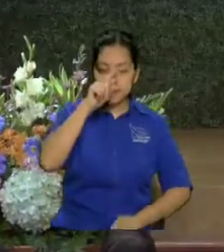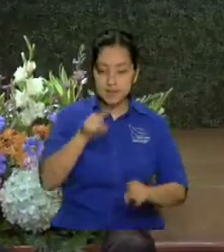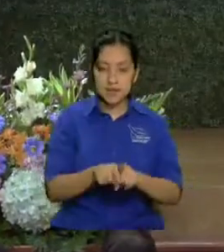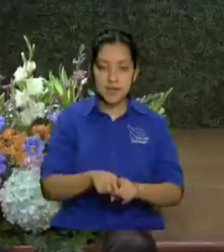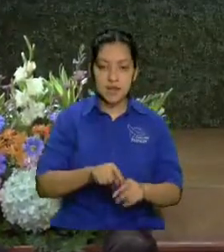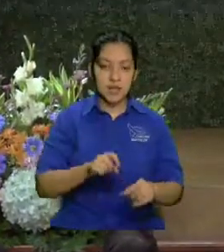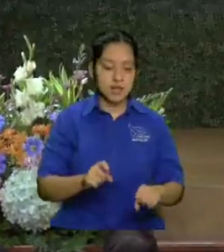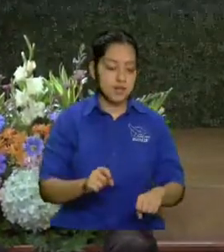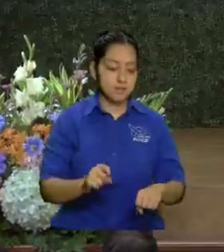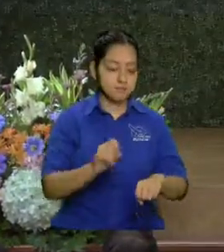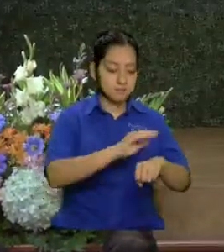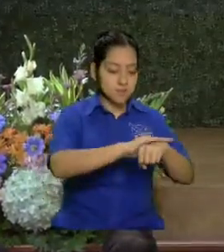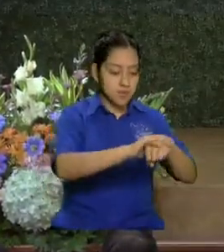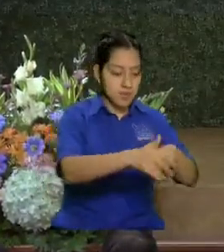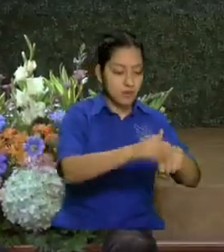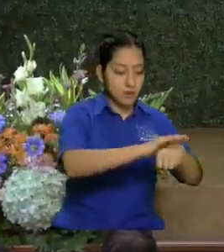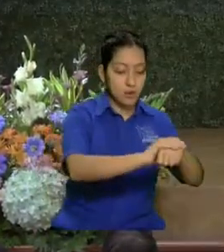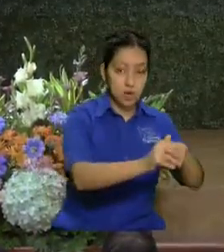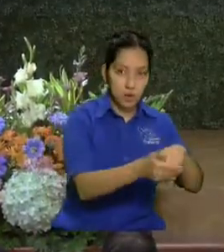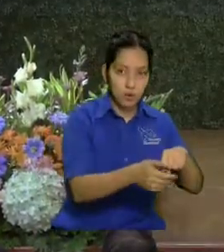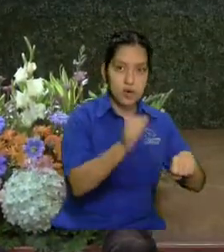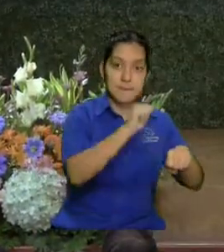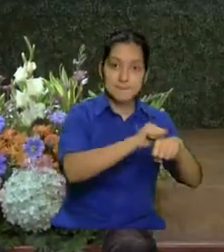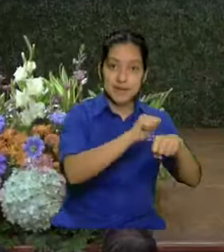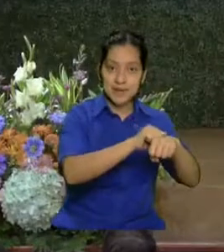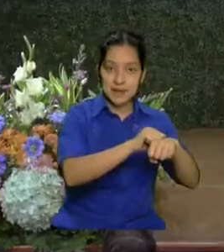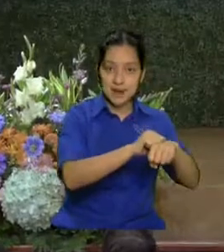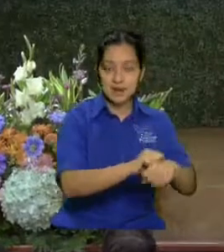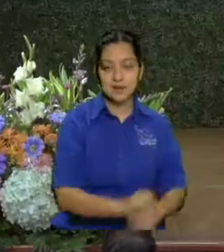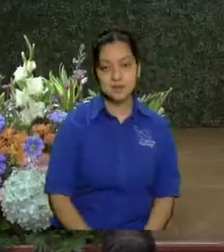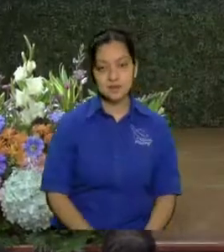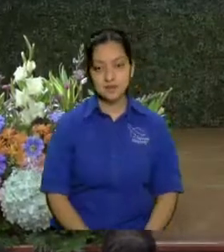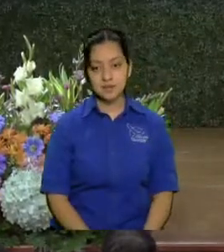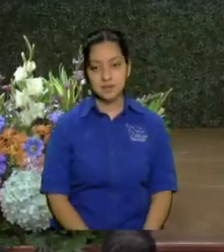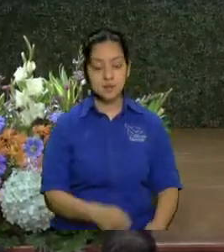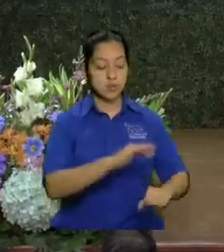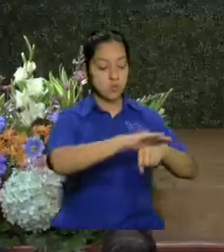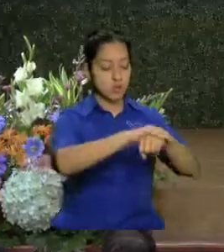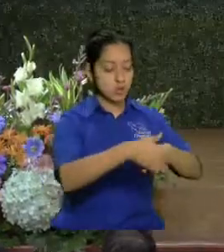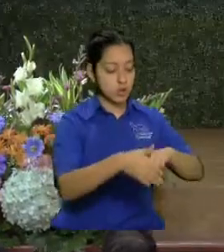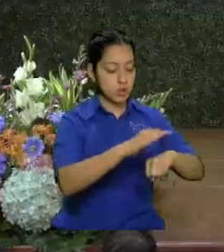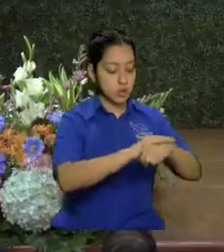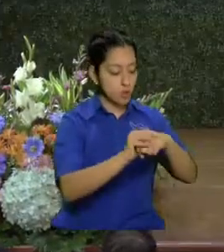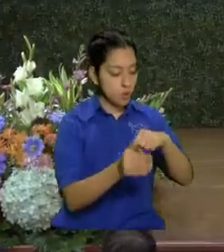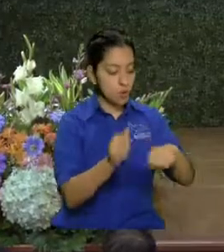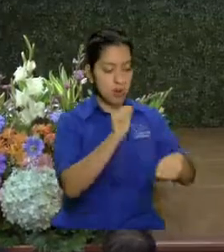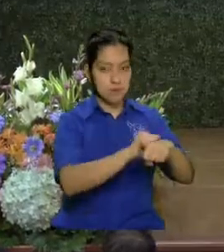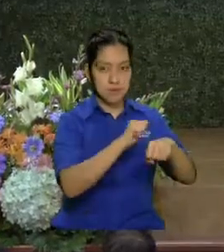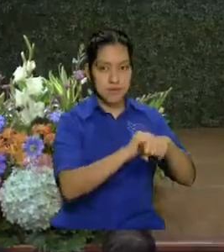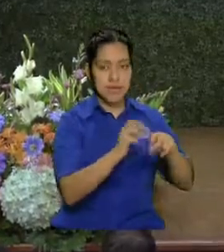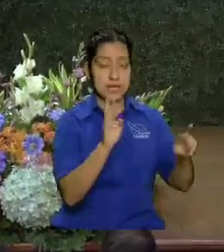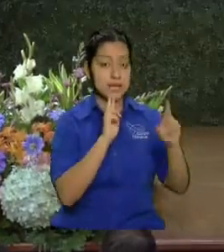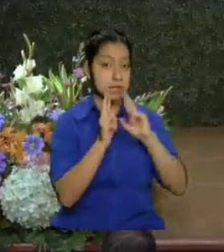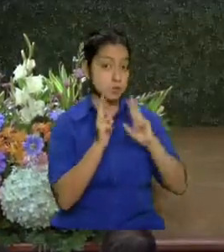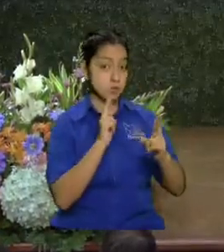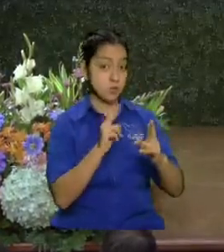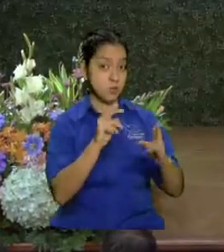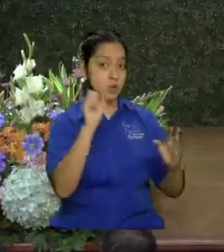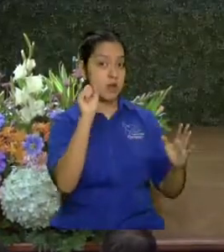ya no digamos una puerta así dice la biblia dice que ungió una piedra y la relacionó con una puerta